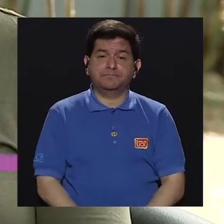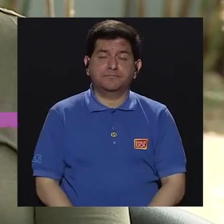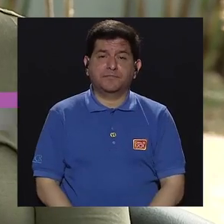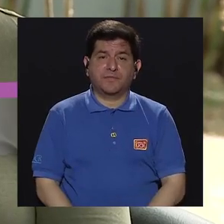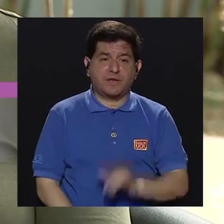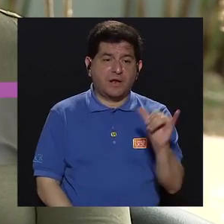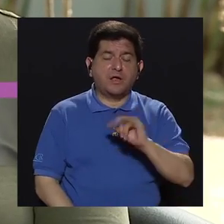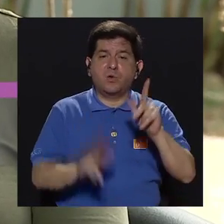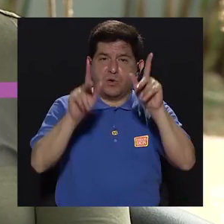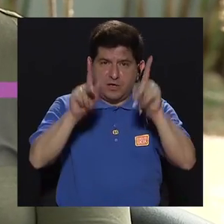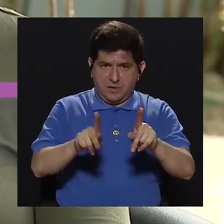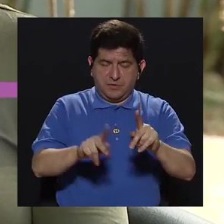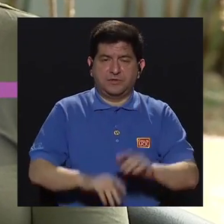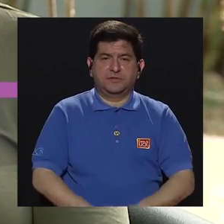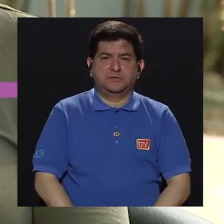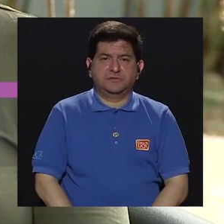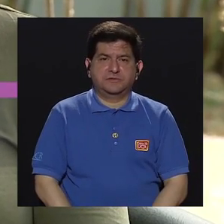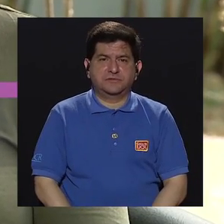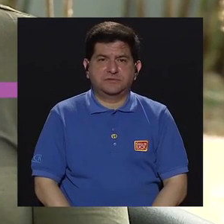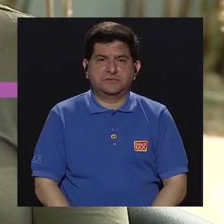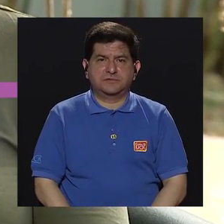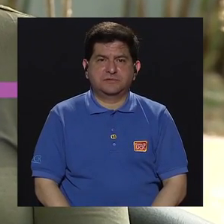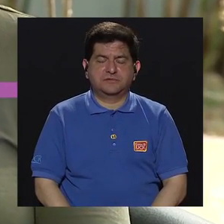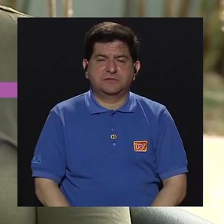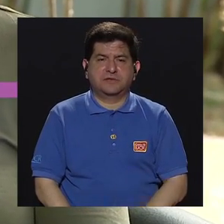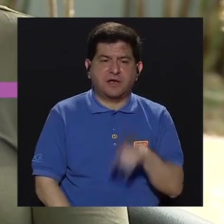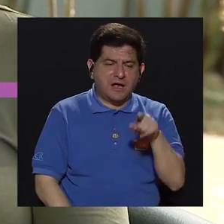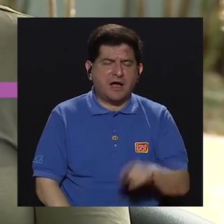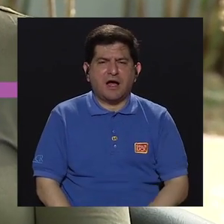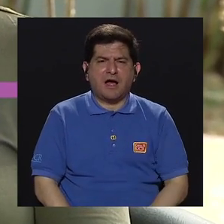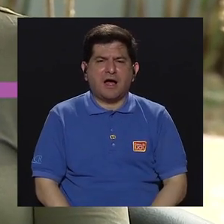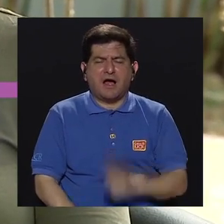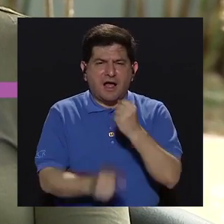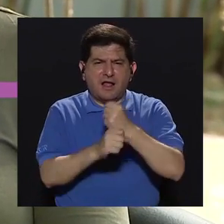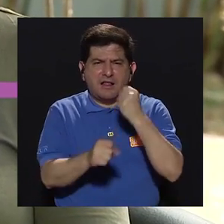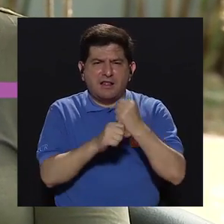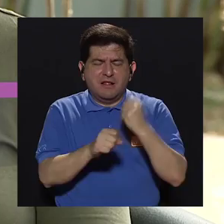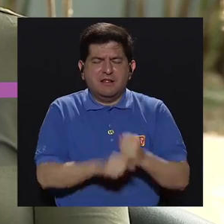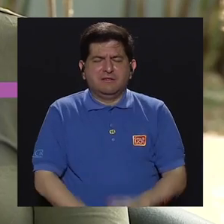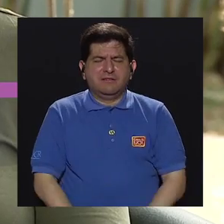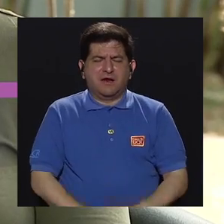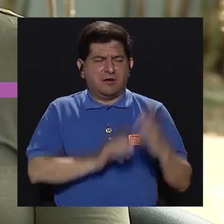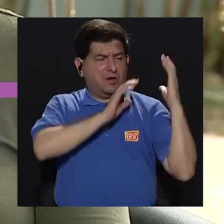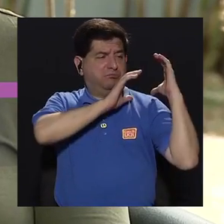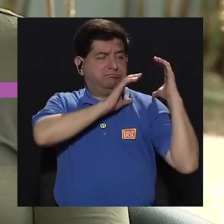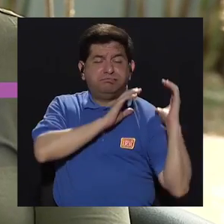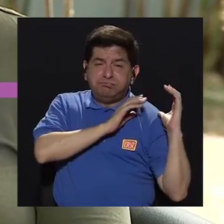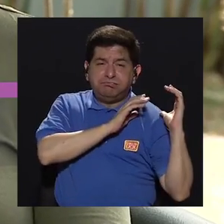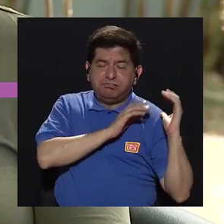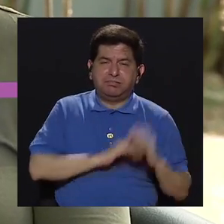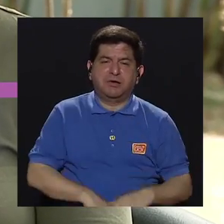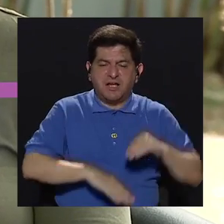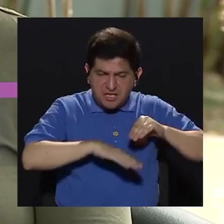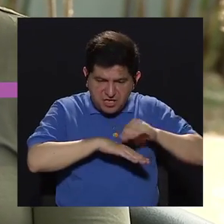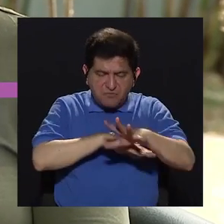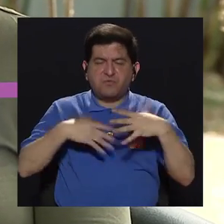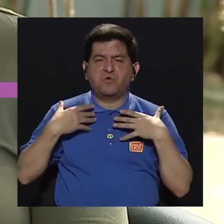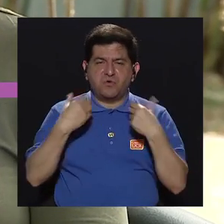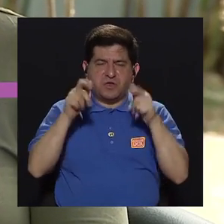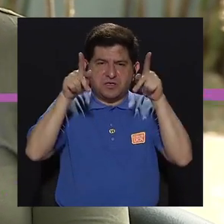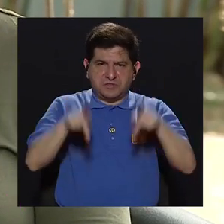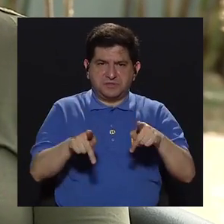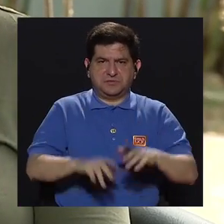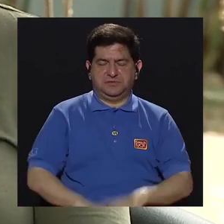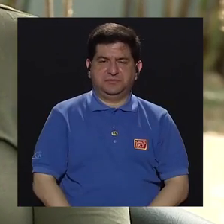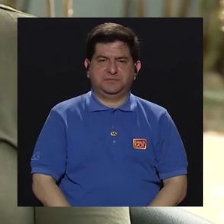cualquier persona, la recarga de trabajo incide mucho en la propia salud